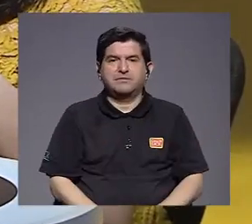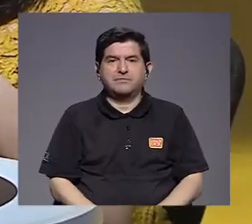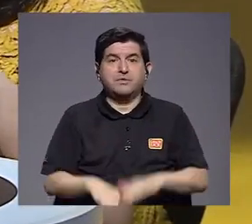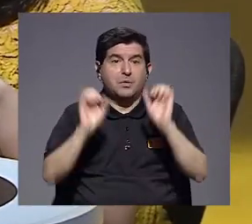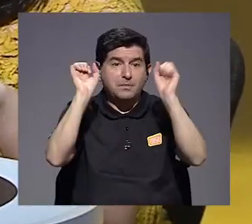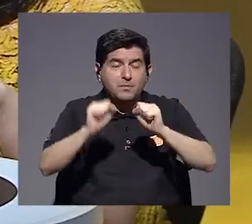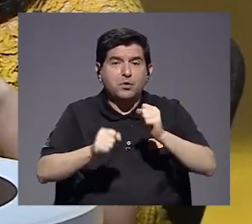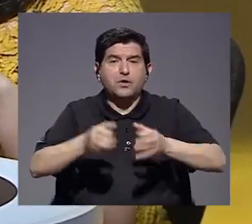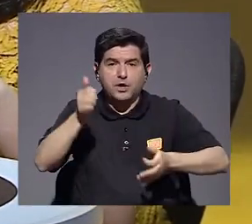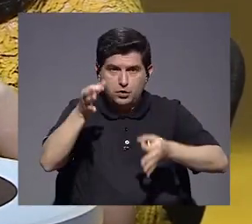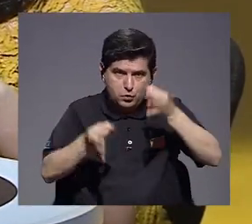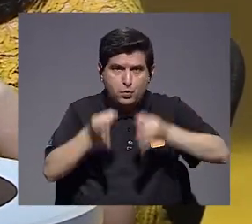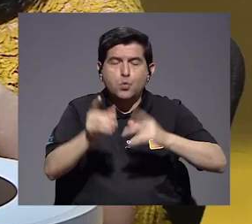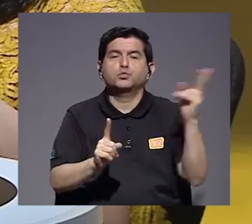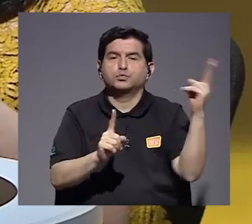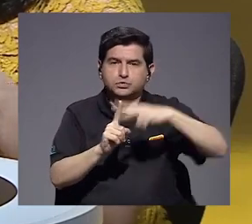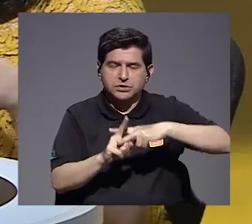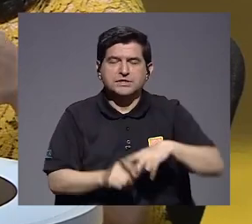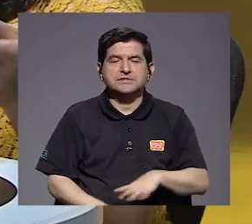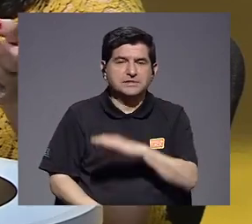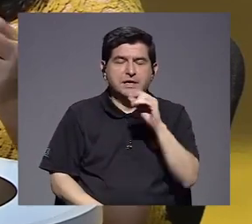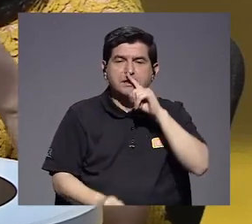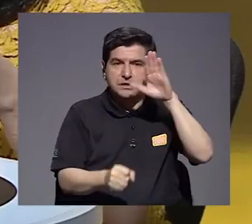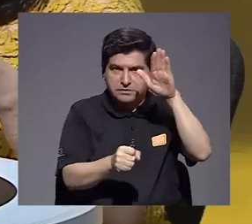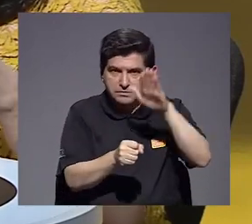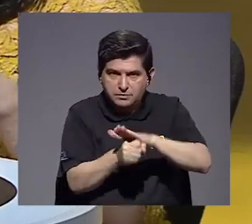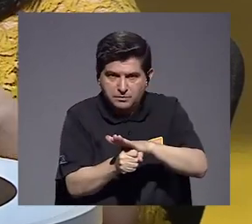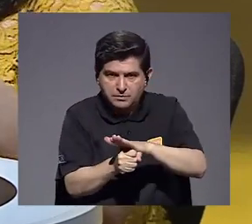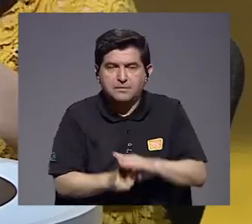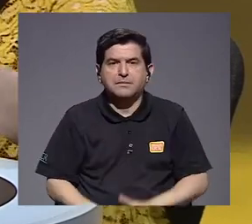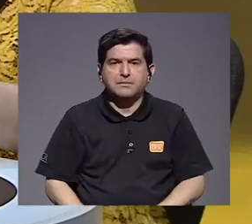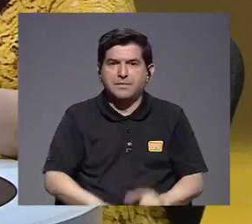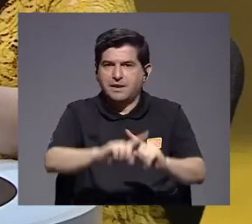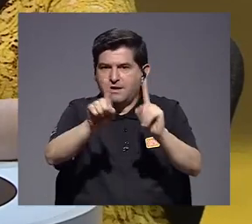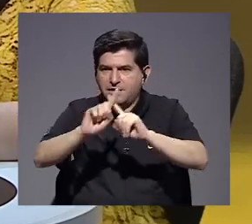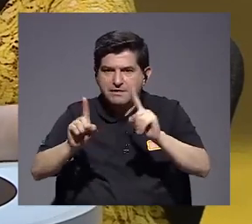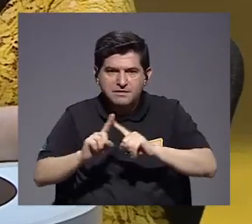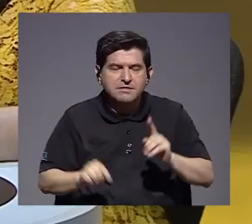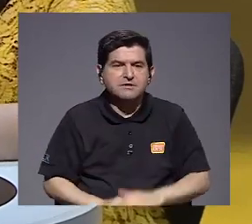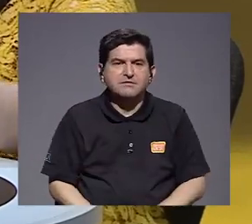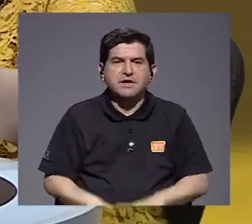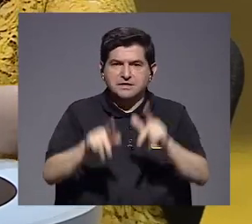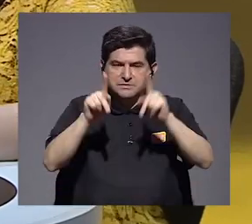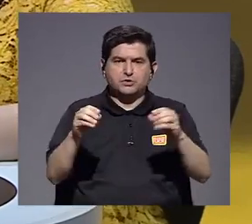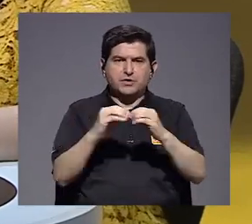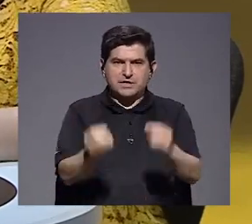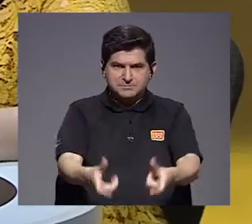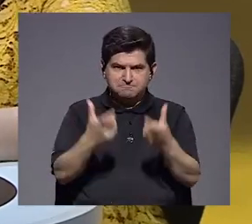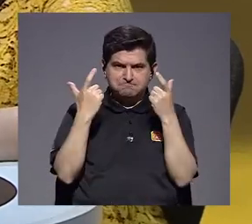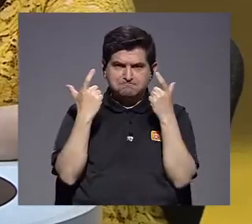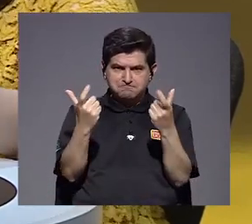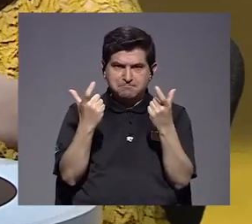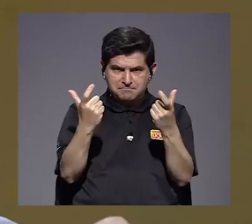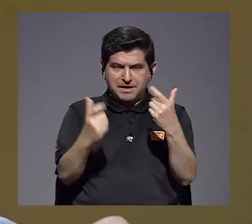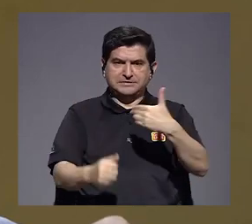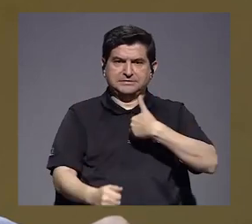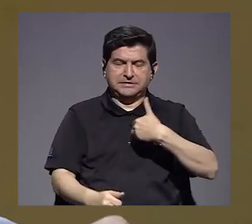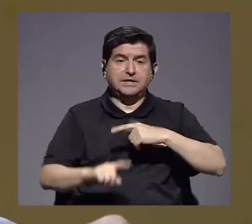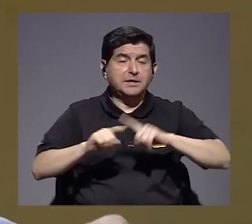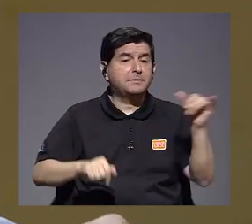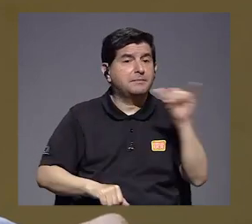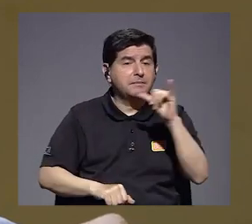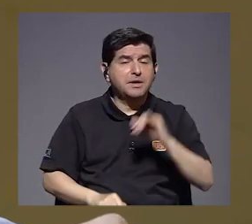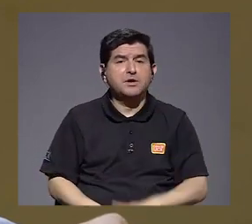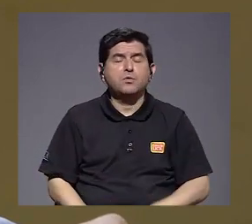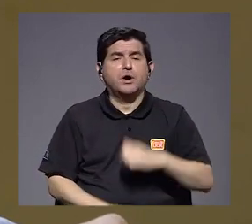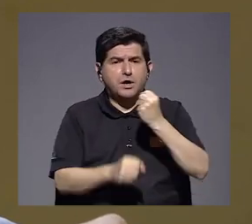justo y que esté a la medida de los que generan más ingresos, de los que perciben más recursos, pero también